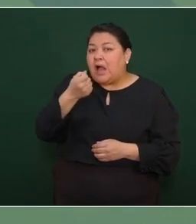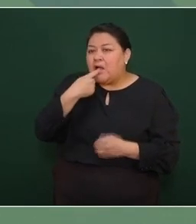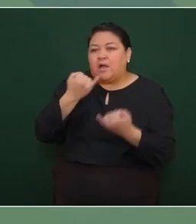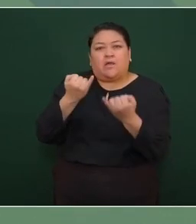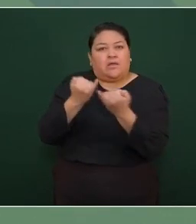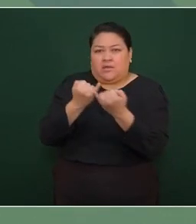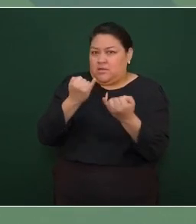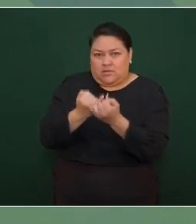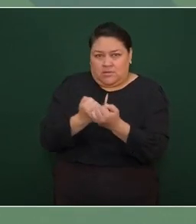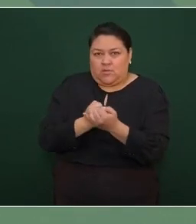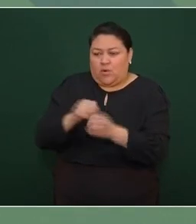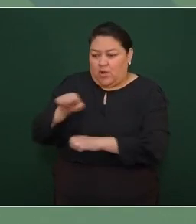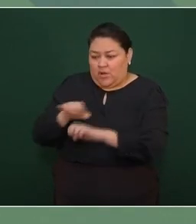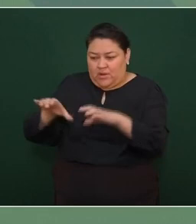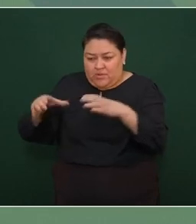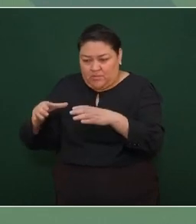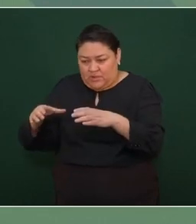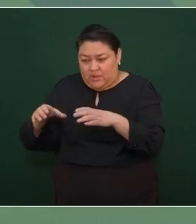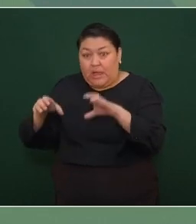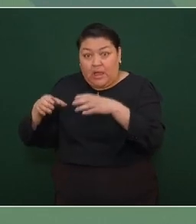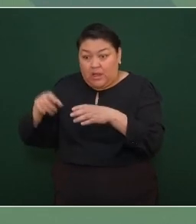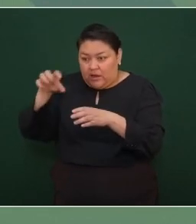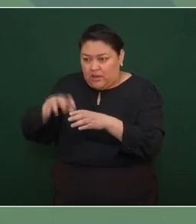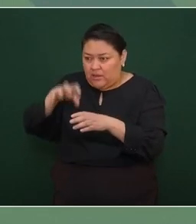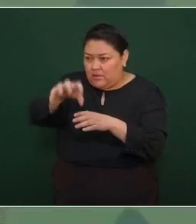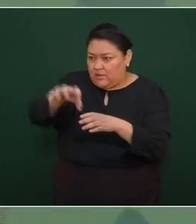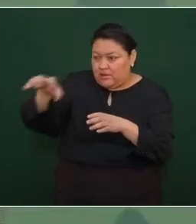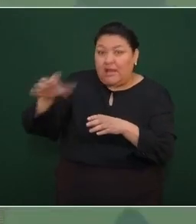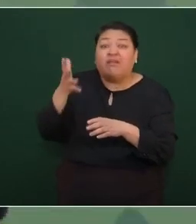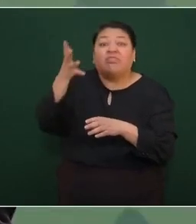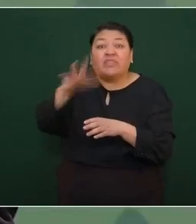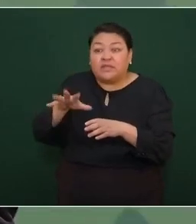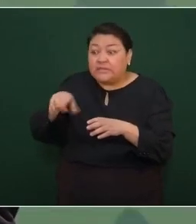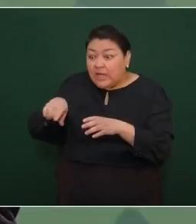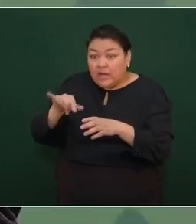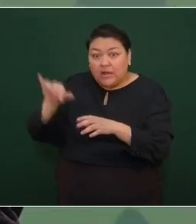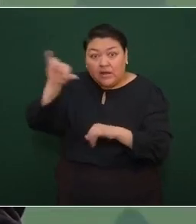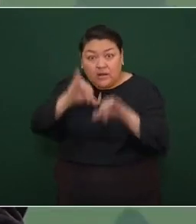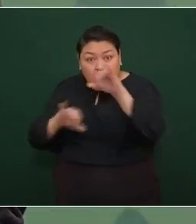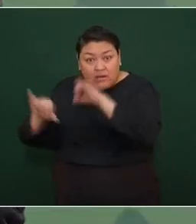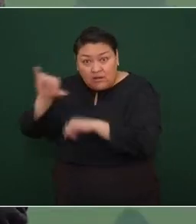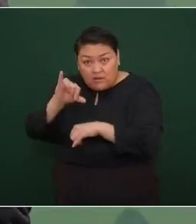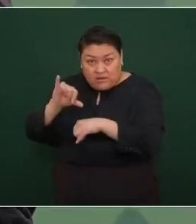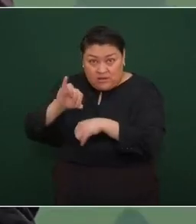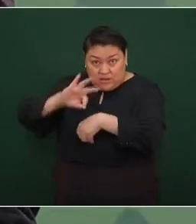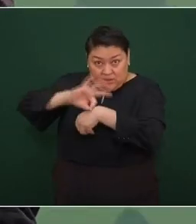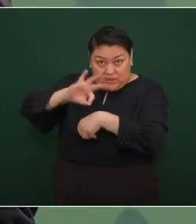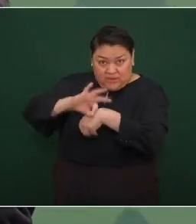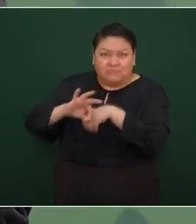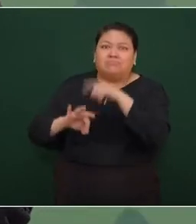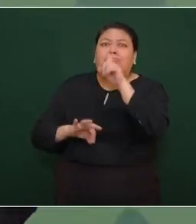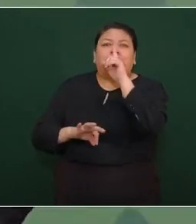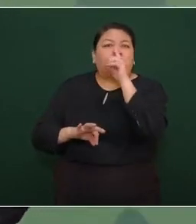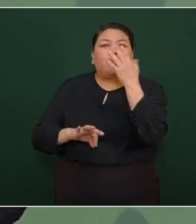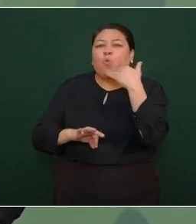Diez empresas distribuidoras, ni siquiera laboratorios vinculados